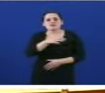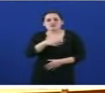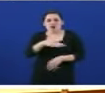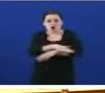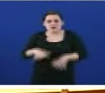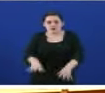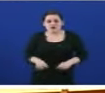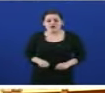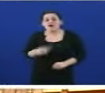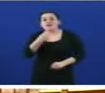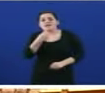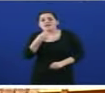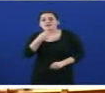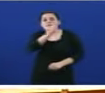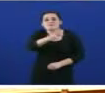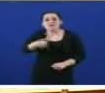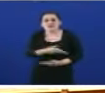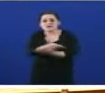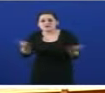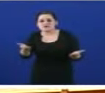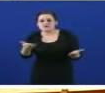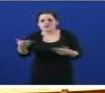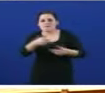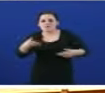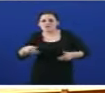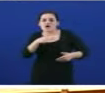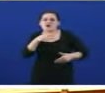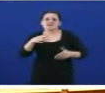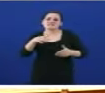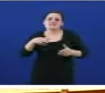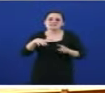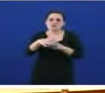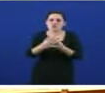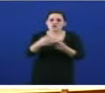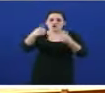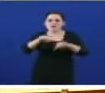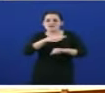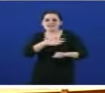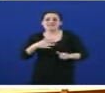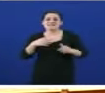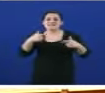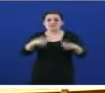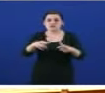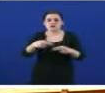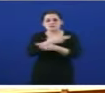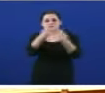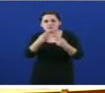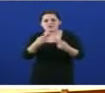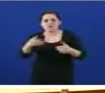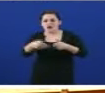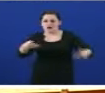que os cidadáns demandan con máis intensidade se cabe na actual situación de crise unha importante millora dos servizos públicos fundamentais.